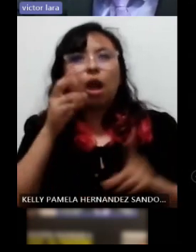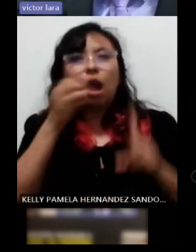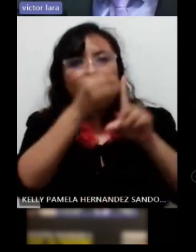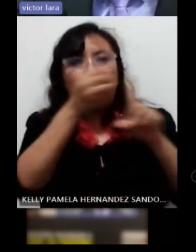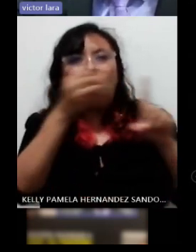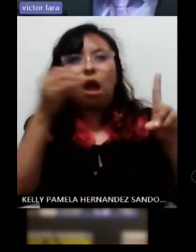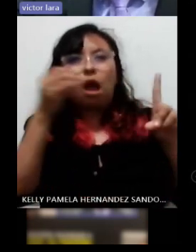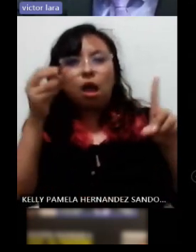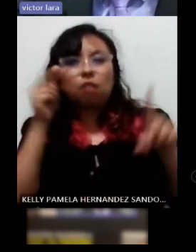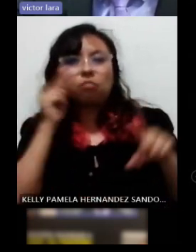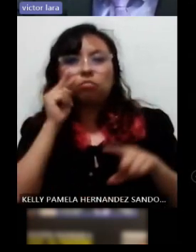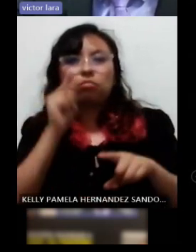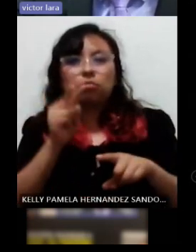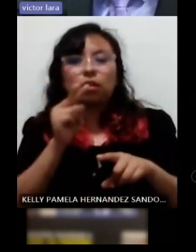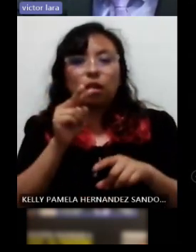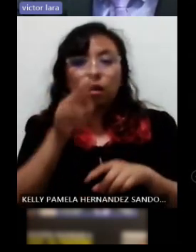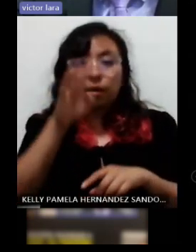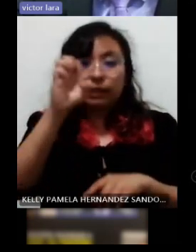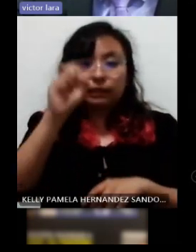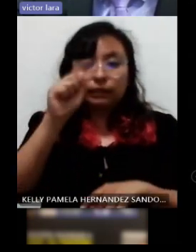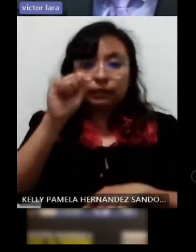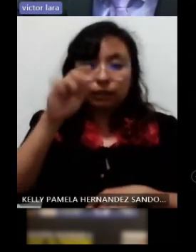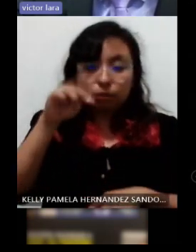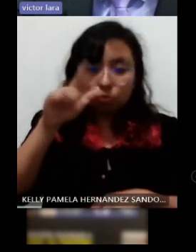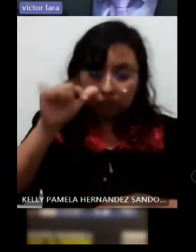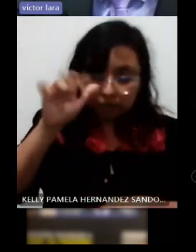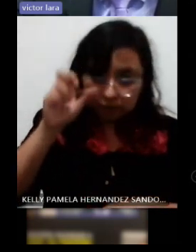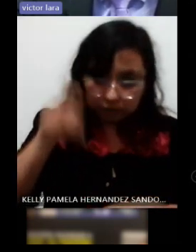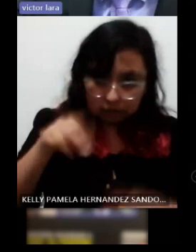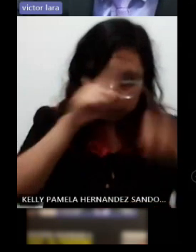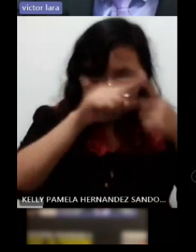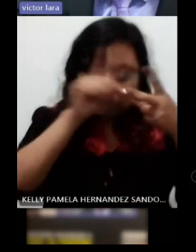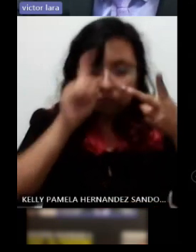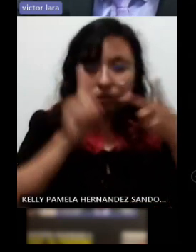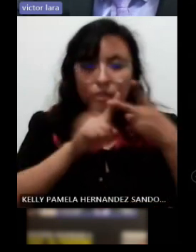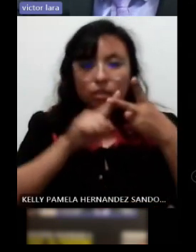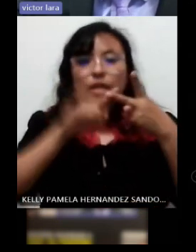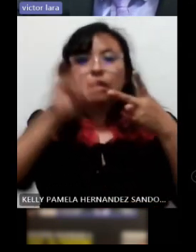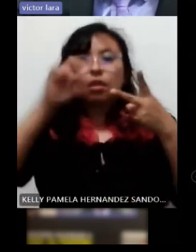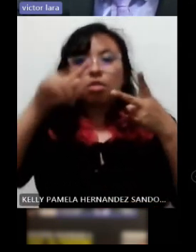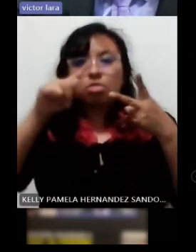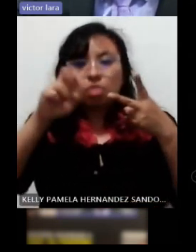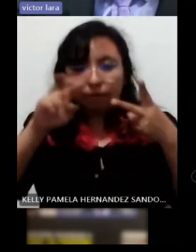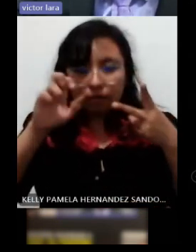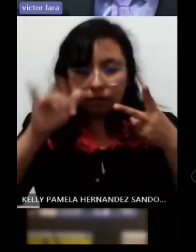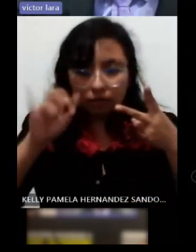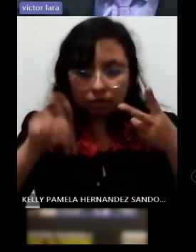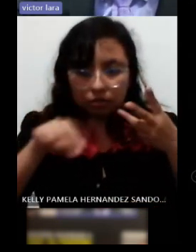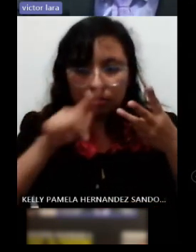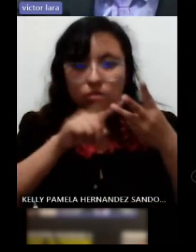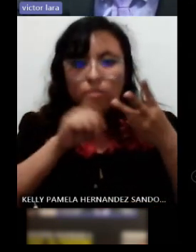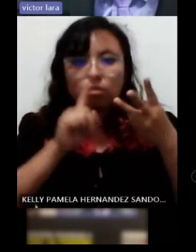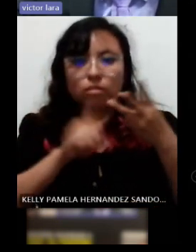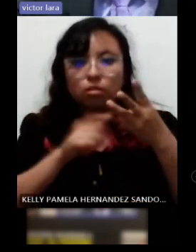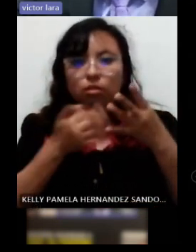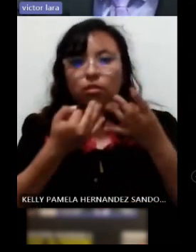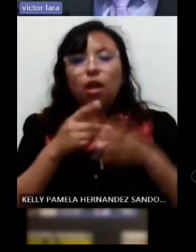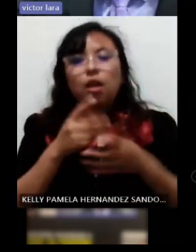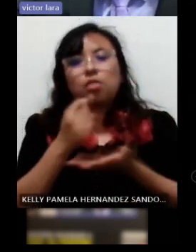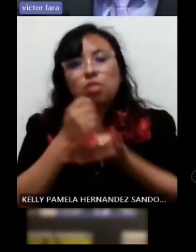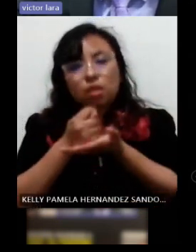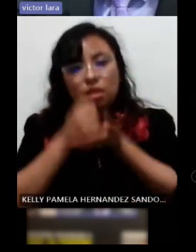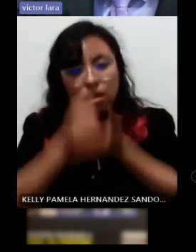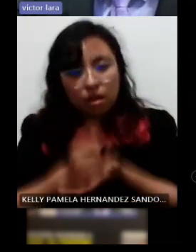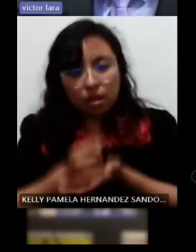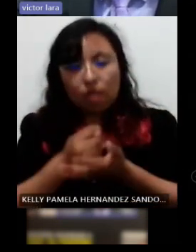es la estimulación la intervención habilitación rehabilitación y terapéutica todo esto se los muestro justamente en un gráfico y del